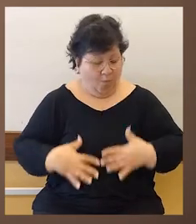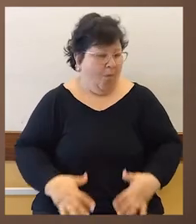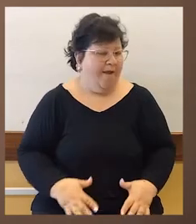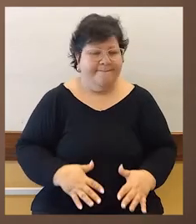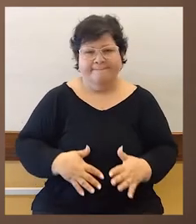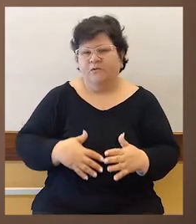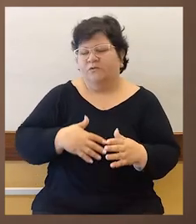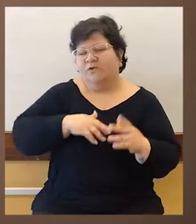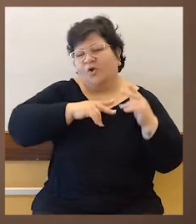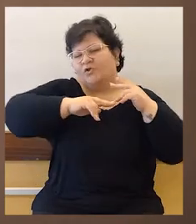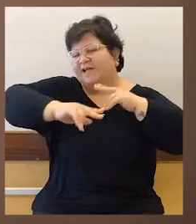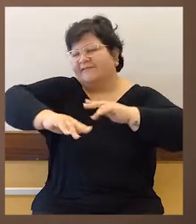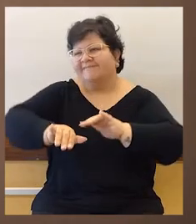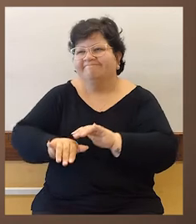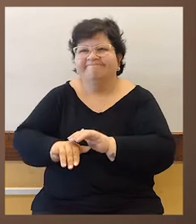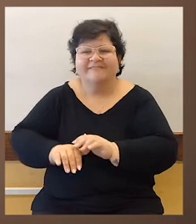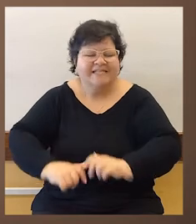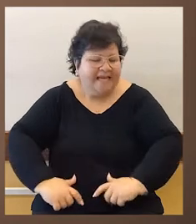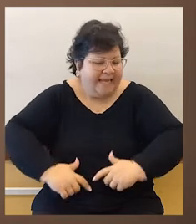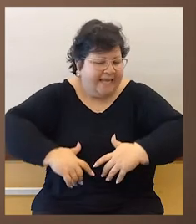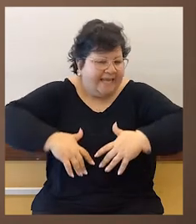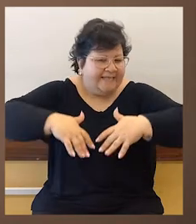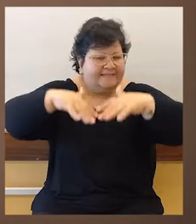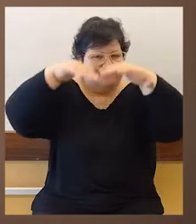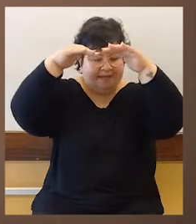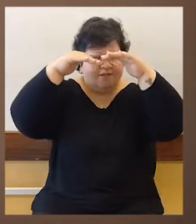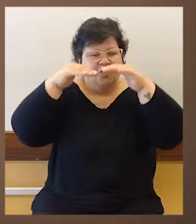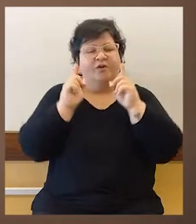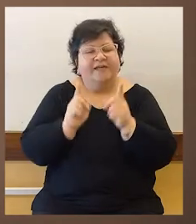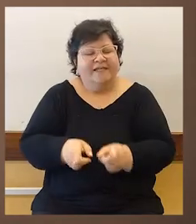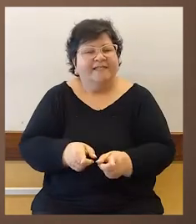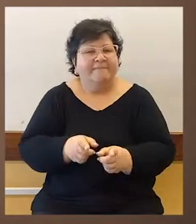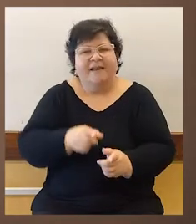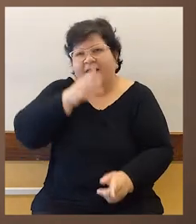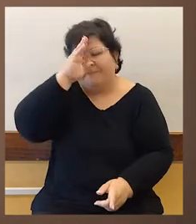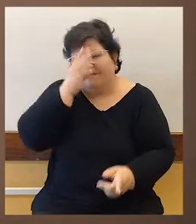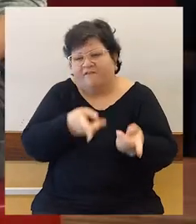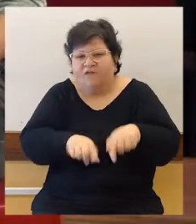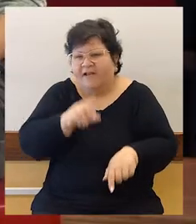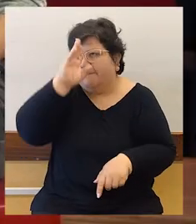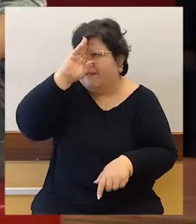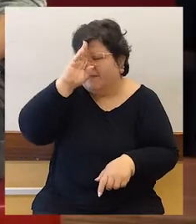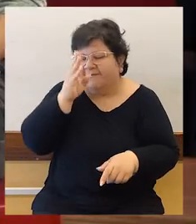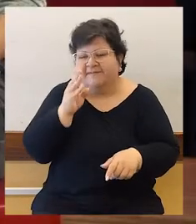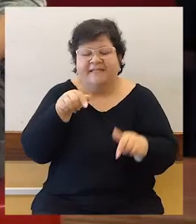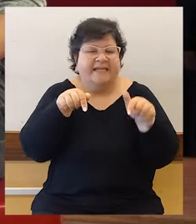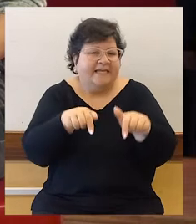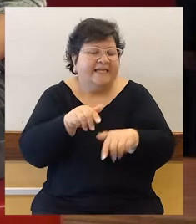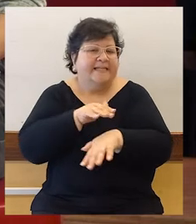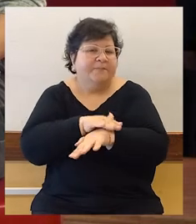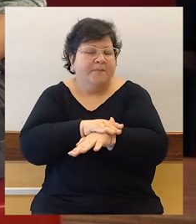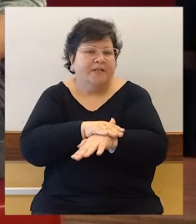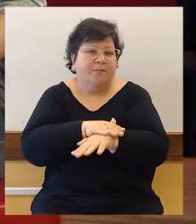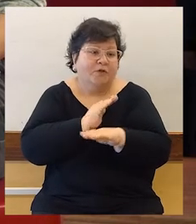constante crecimiento y deconstrucción, que es un término que se utiliza muchísimo en este tiempo justamente porque